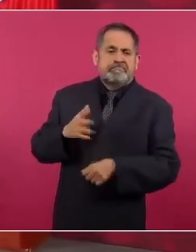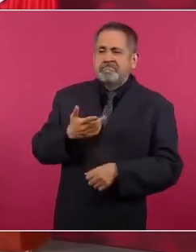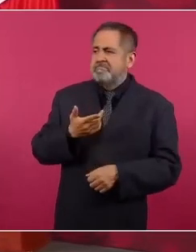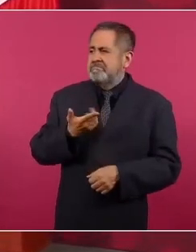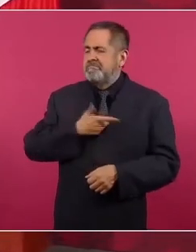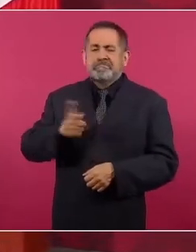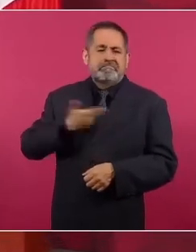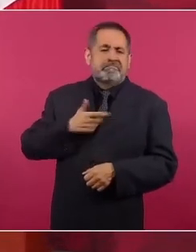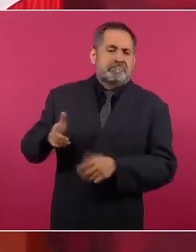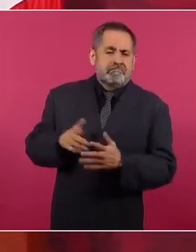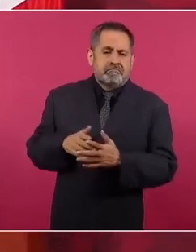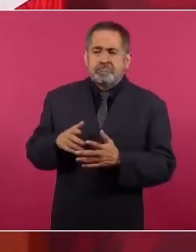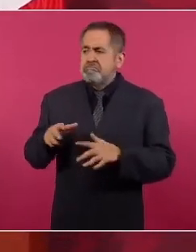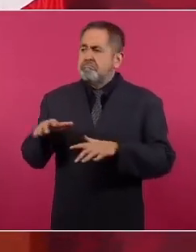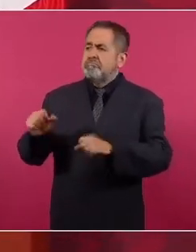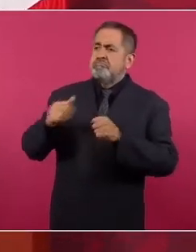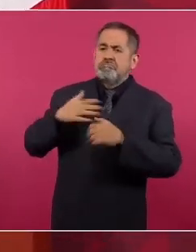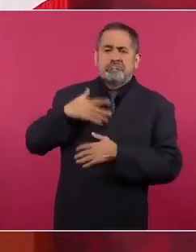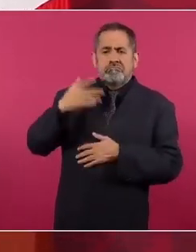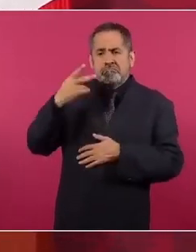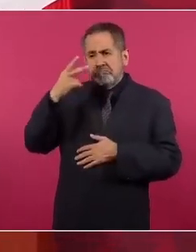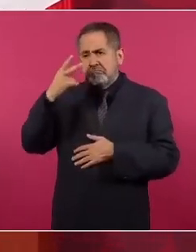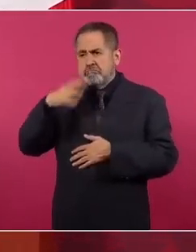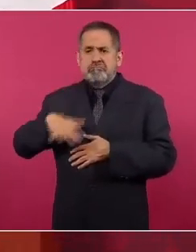Que se sentían los dueños de México.